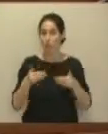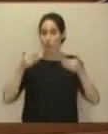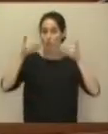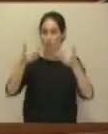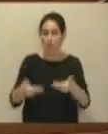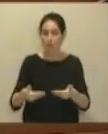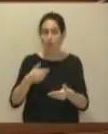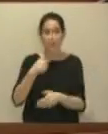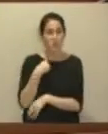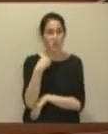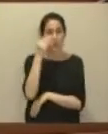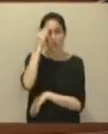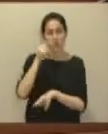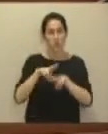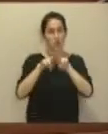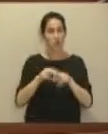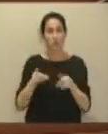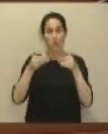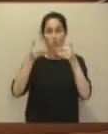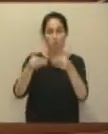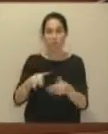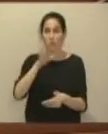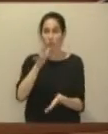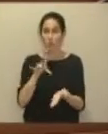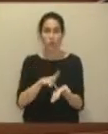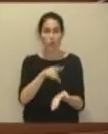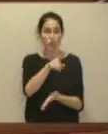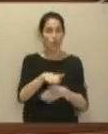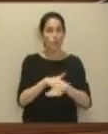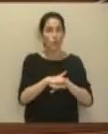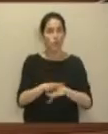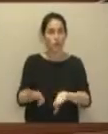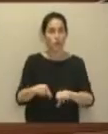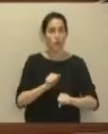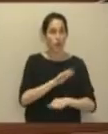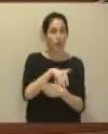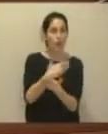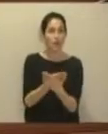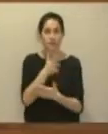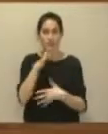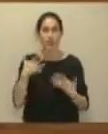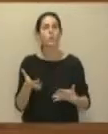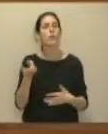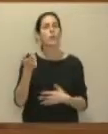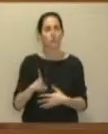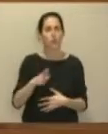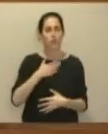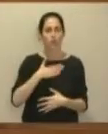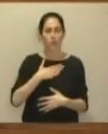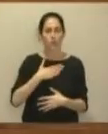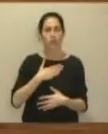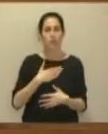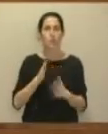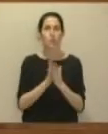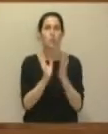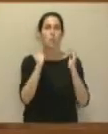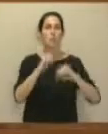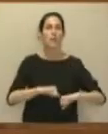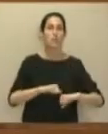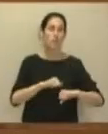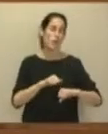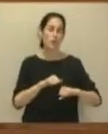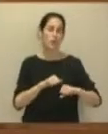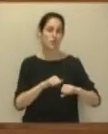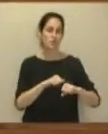tememos porque ya es algo que llevamos reclamando desde el inicio de la legislatura y, de hecho, lo incluimos incluso en el fallido pacto de legislatura